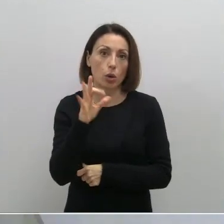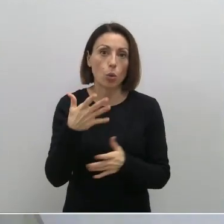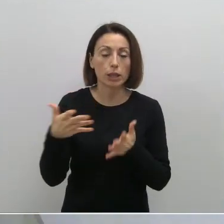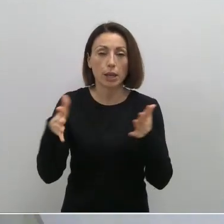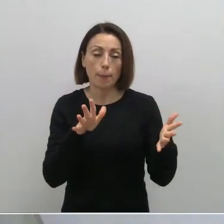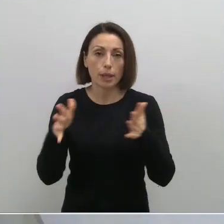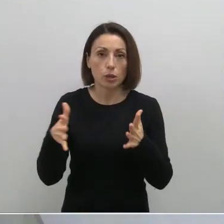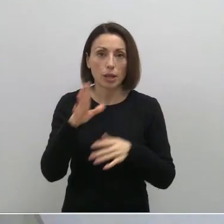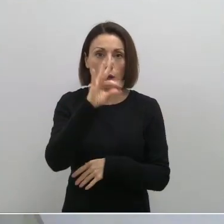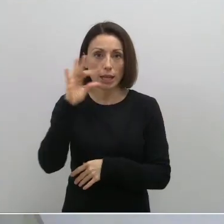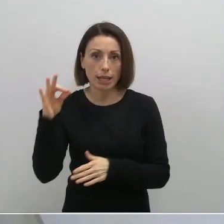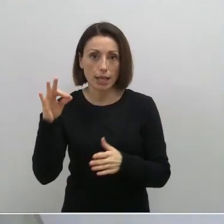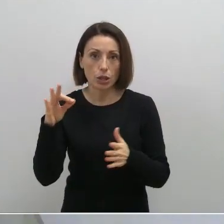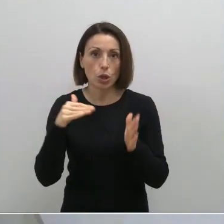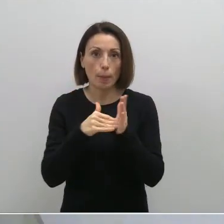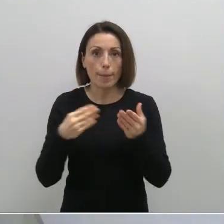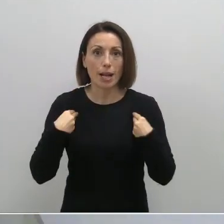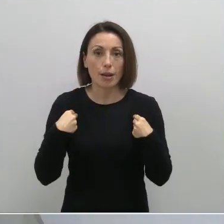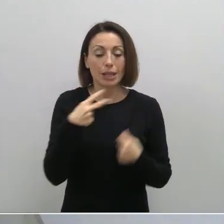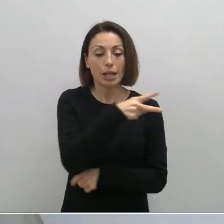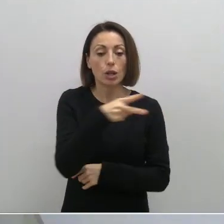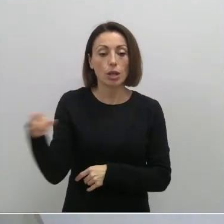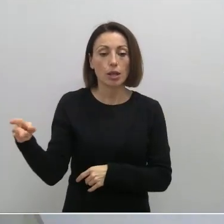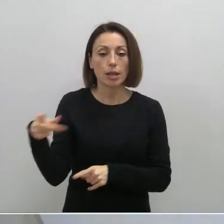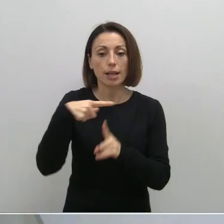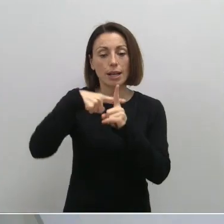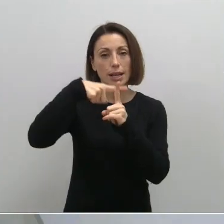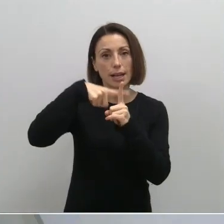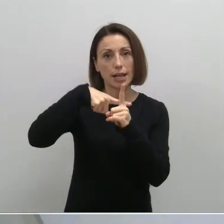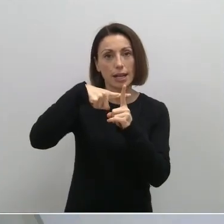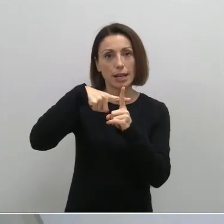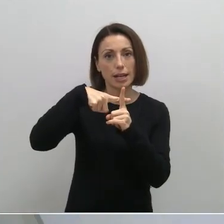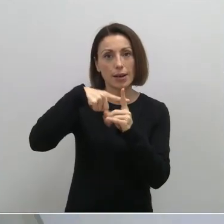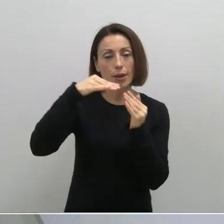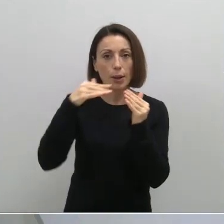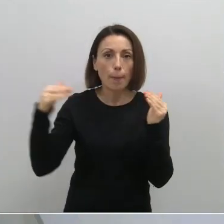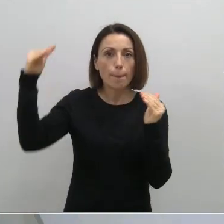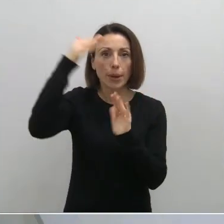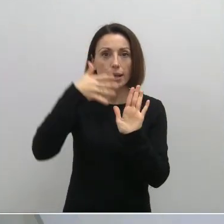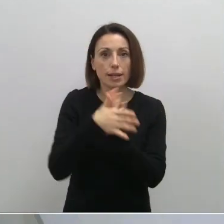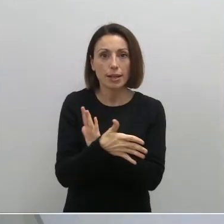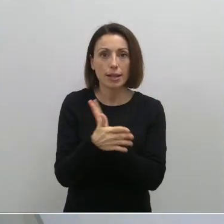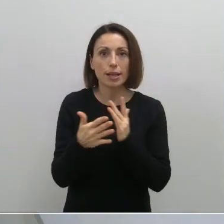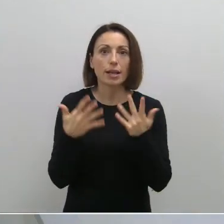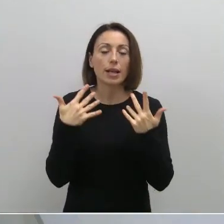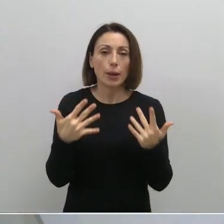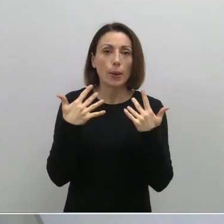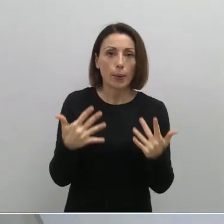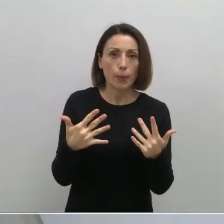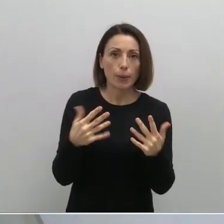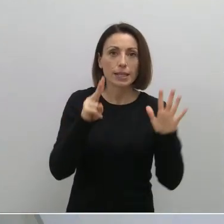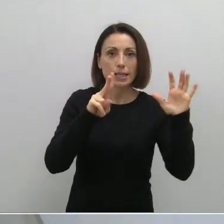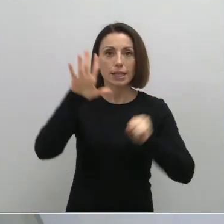habitantes en el periodo de 14 días se sitúan en un nivel de alerta muy alto y podrán abrir sus terrazas al 75%,